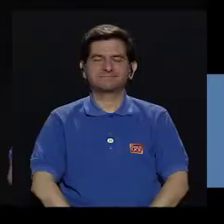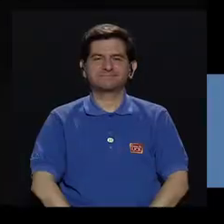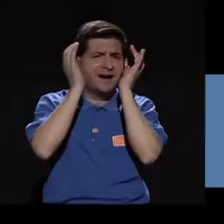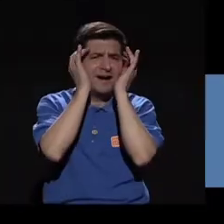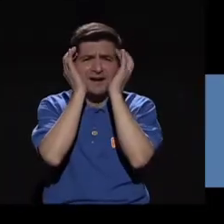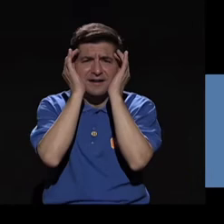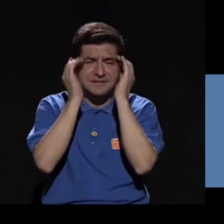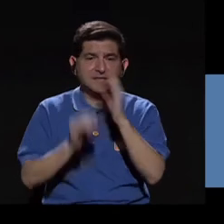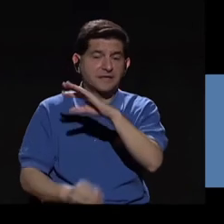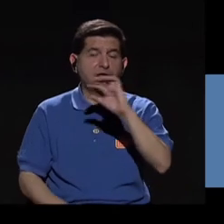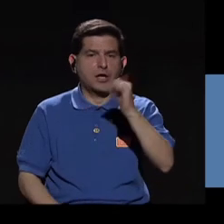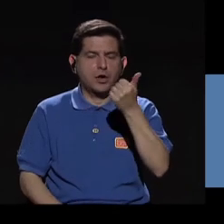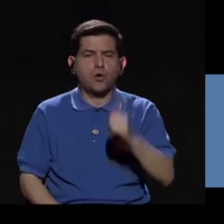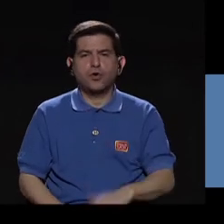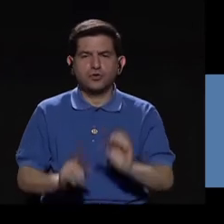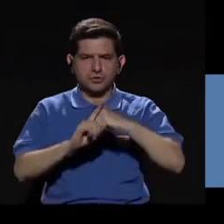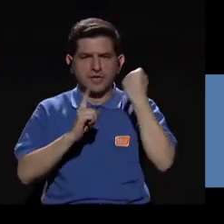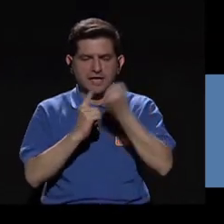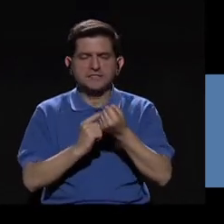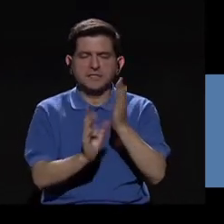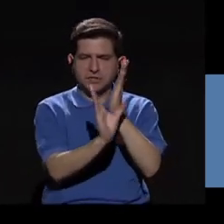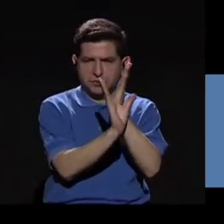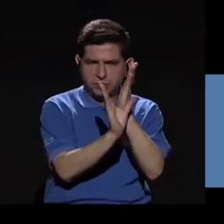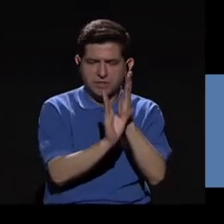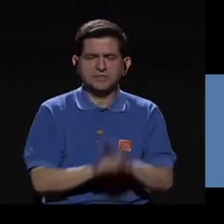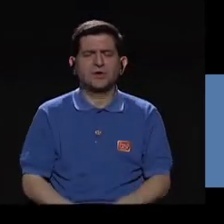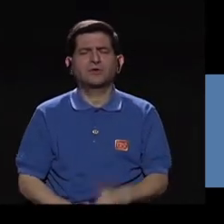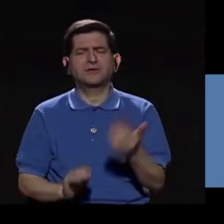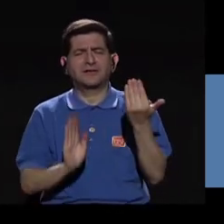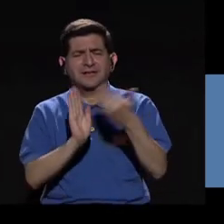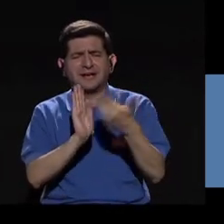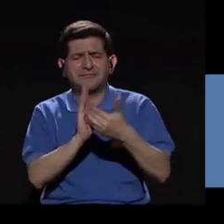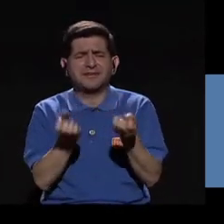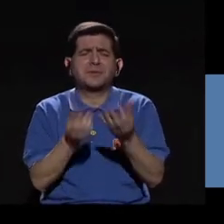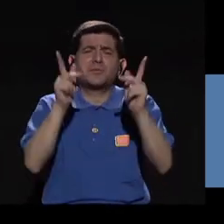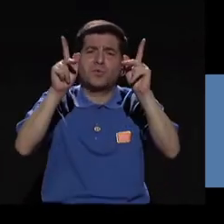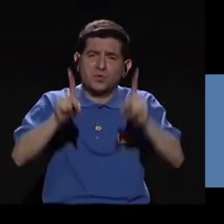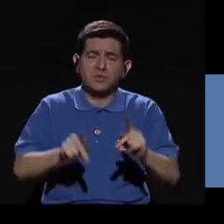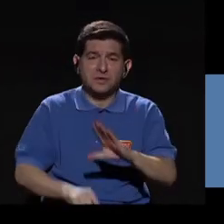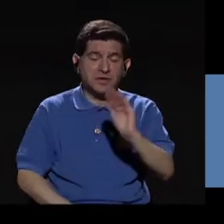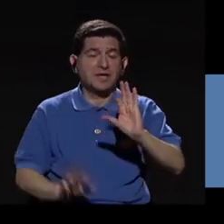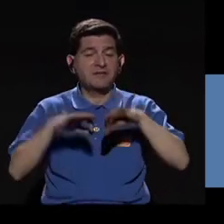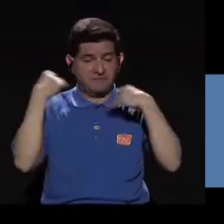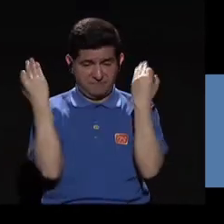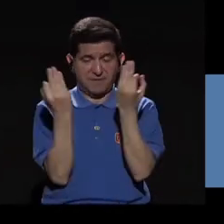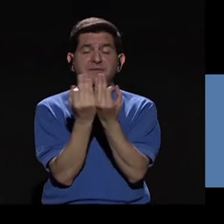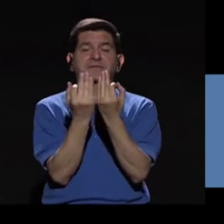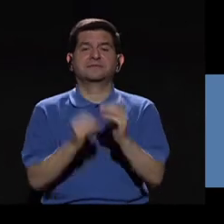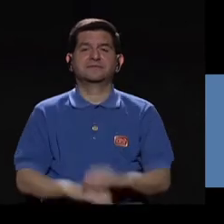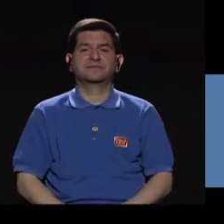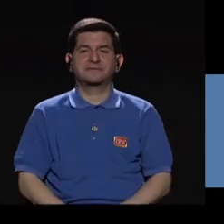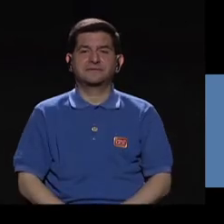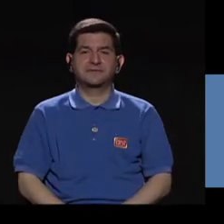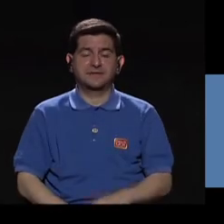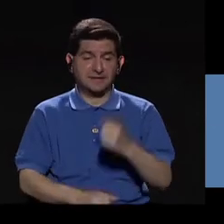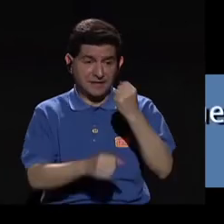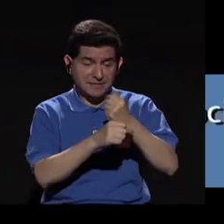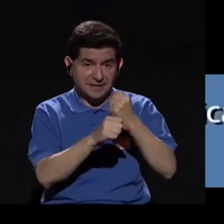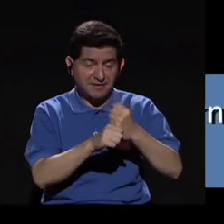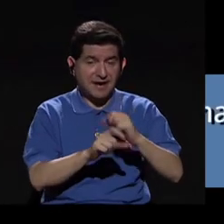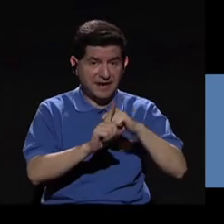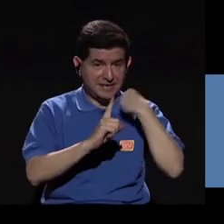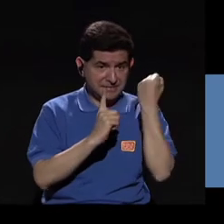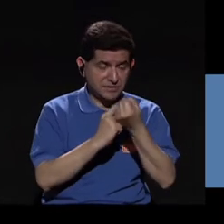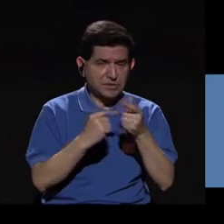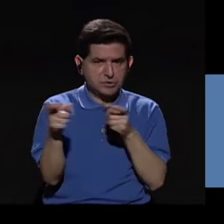La ansiedad y otros estados psicológicos agobian a muchas personas y sus familias. Trabajar esto